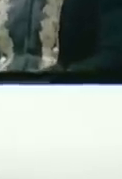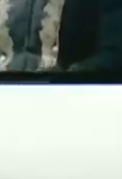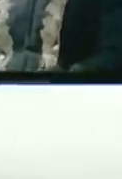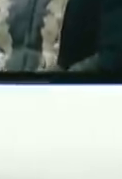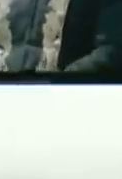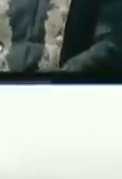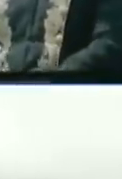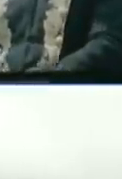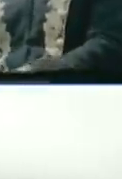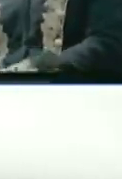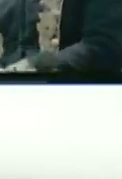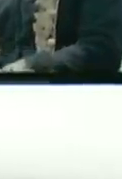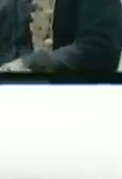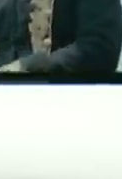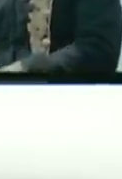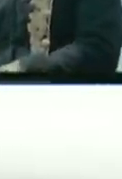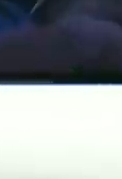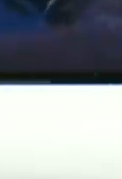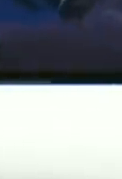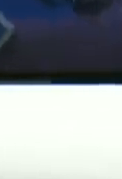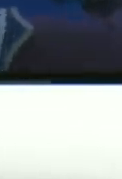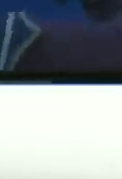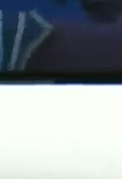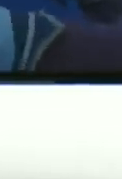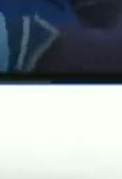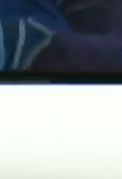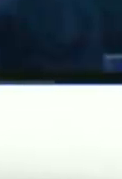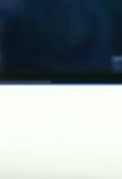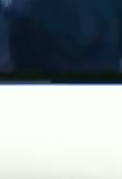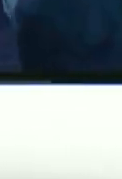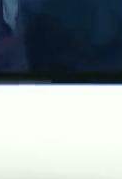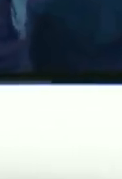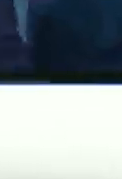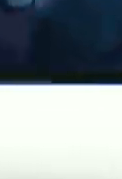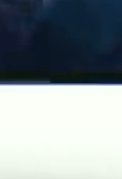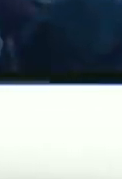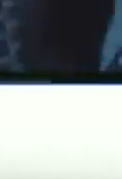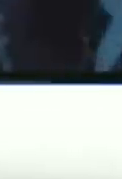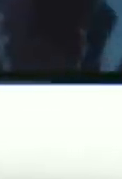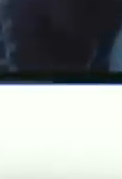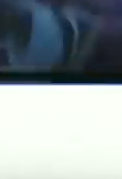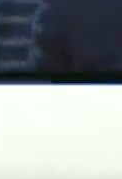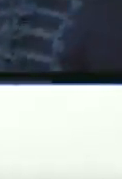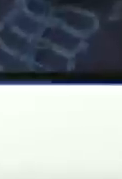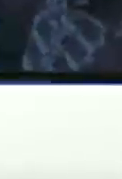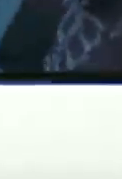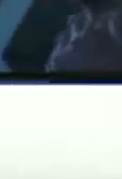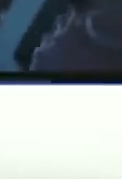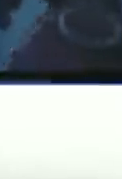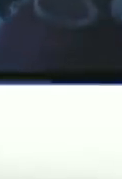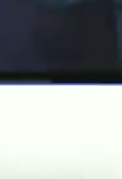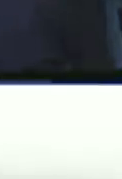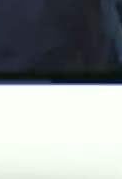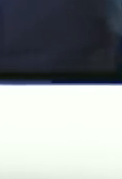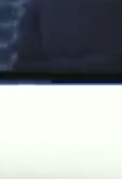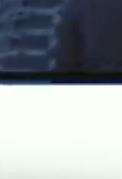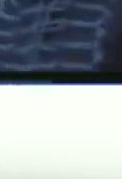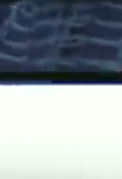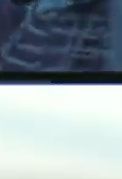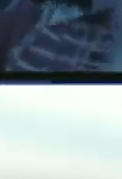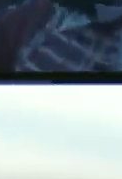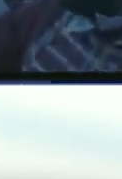reconocido héroe como lo es Pedro Camejo mejor conocido como negro primero tú eres de Barlovento verdad sí señor